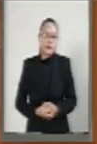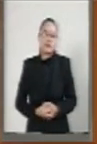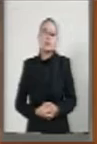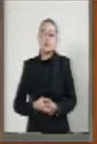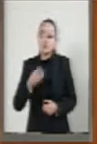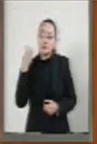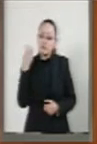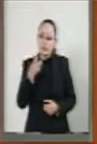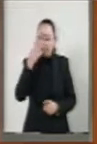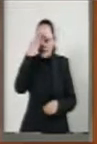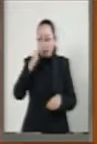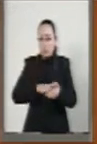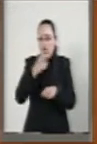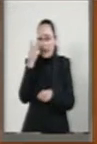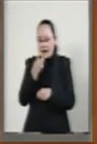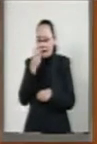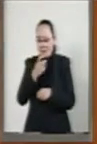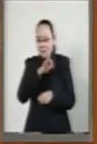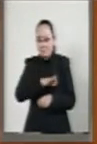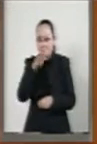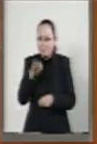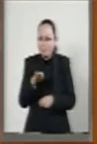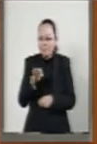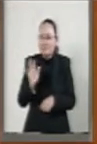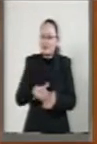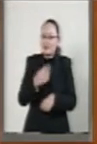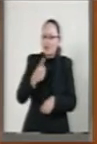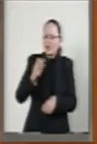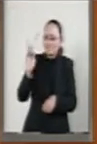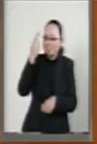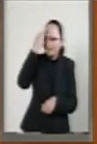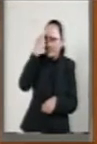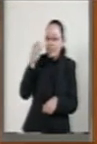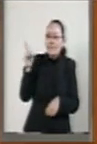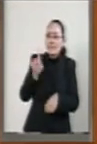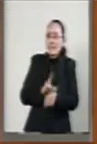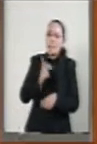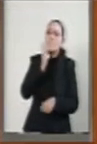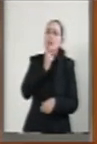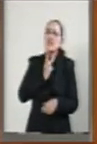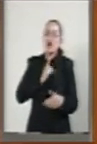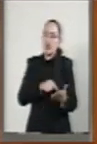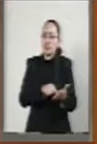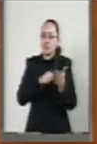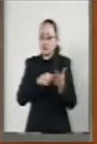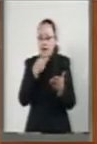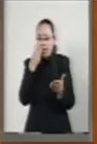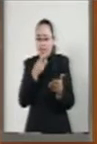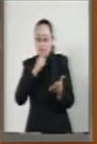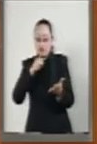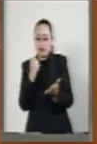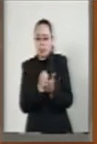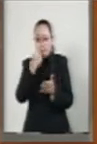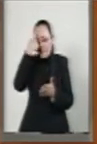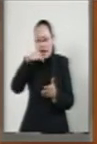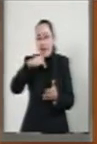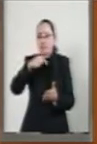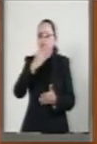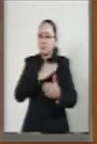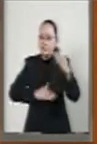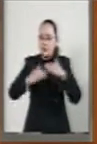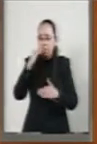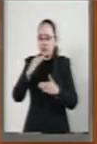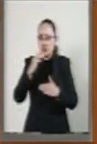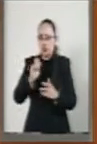Conmemoramos esta fecha como el día en que el petróleo se convirtió en el símbolo del progreso y de la